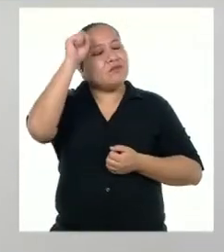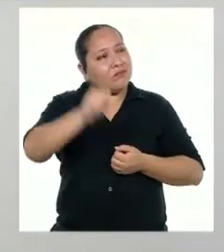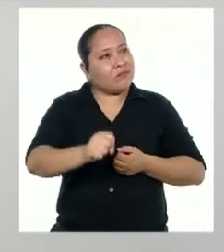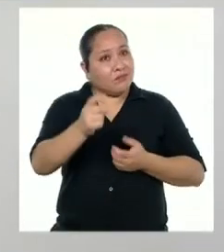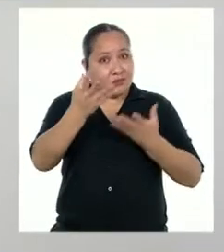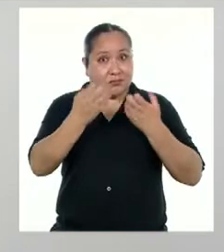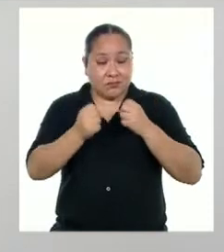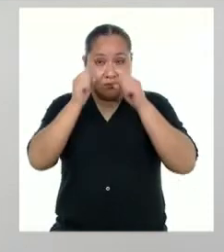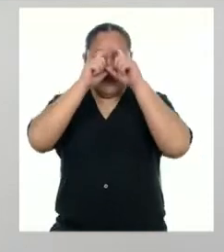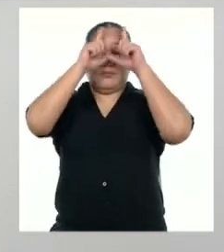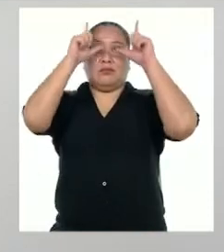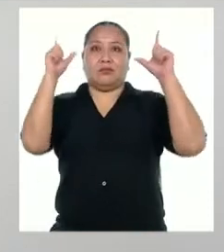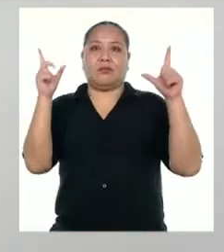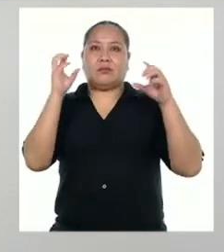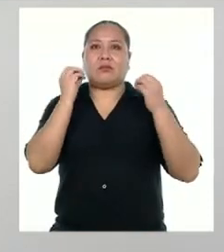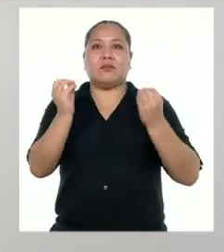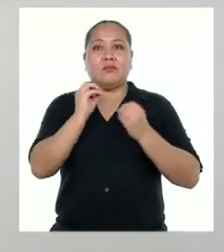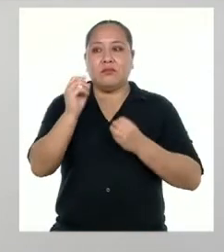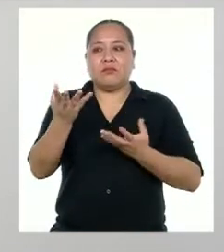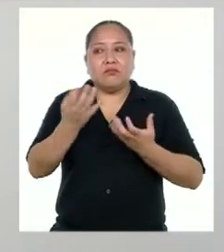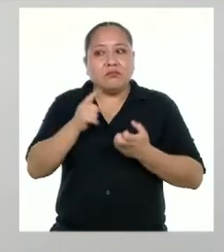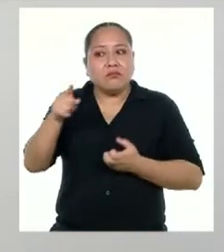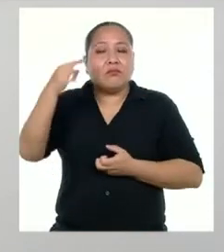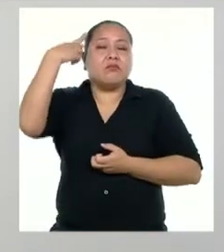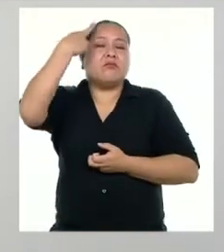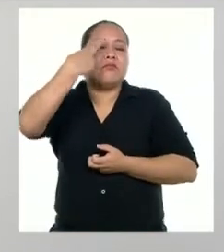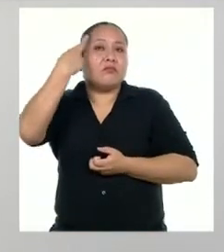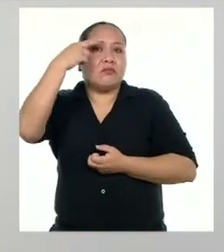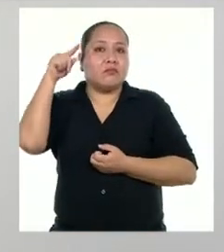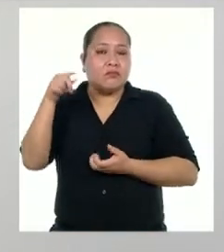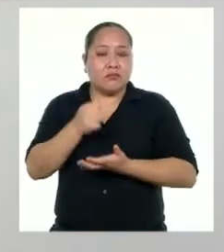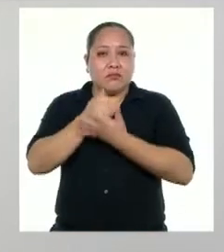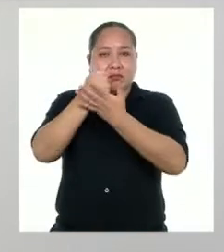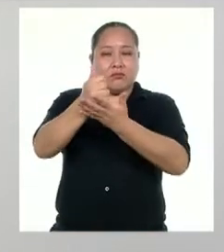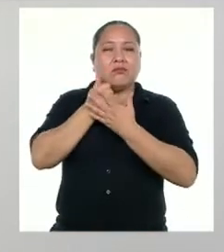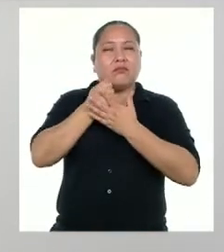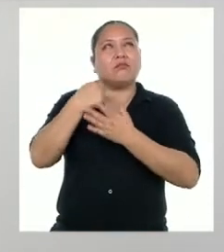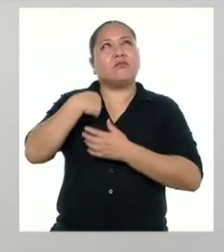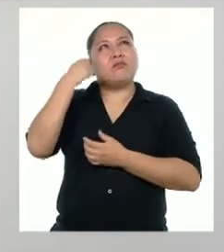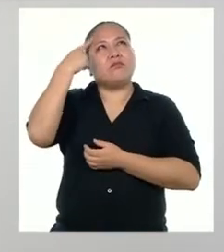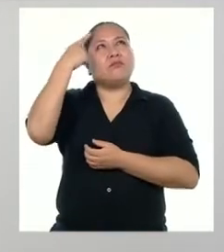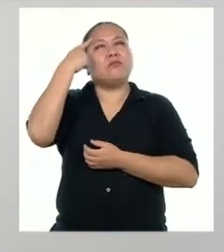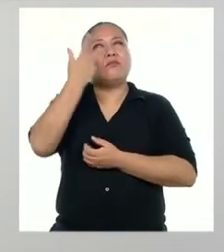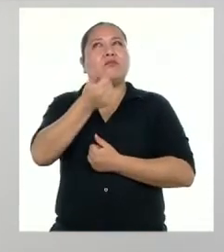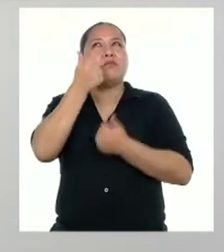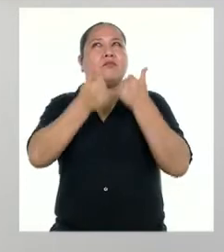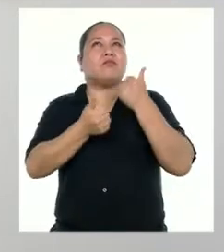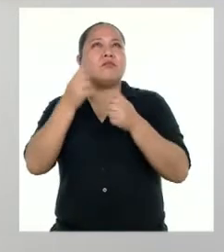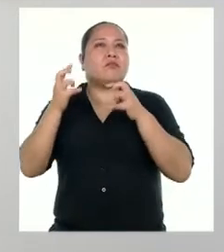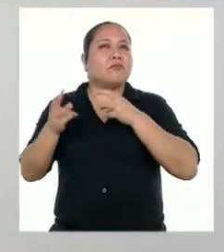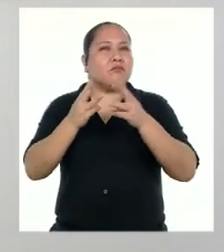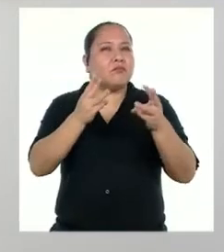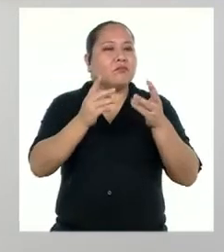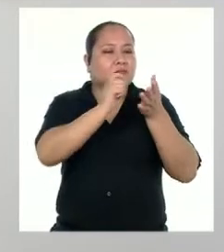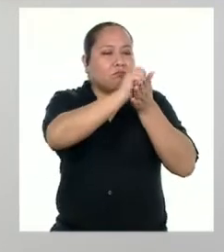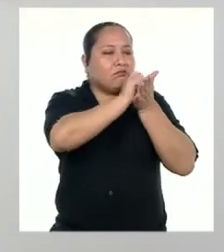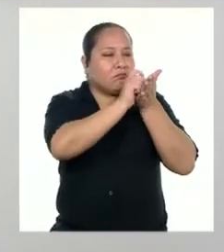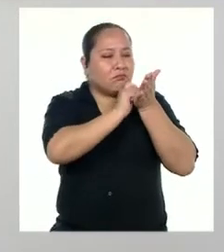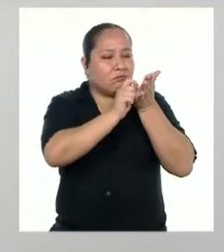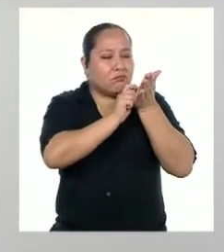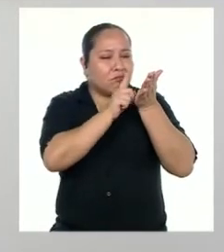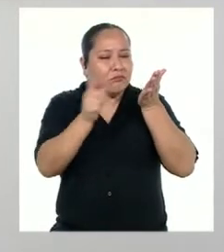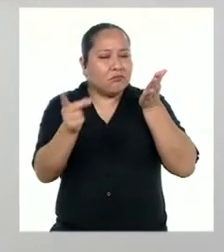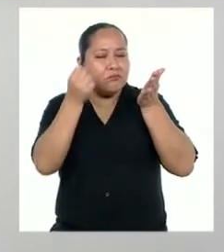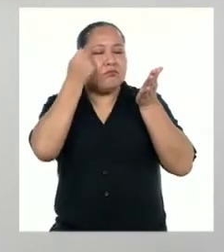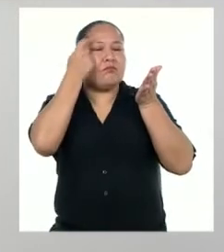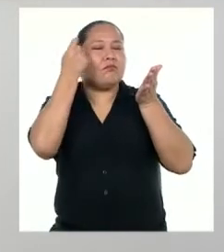impresionen o si quiero que reflexionen, eso me ayudará a definir de qué manera debo dirigirme a ellas y